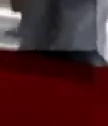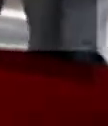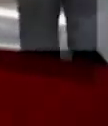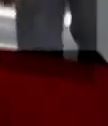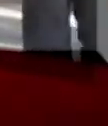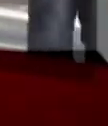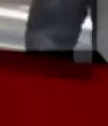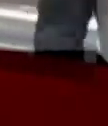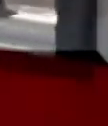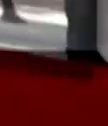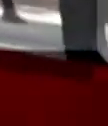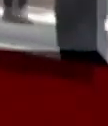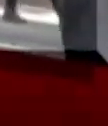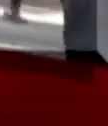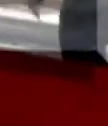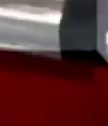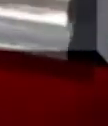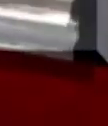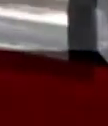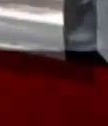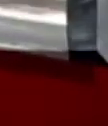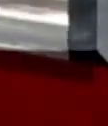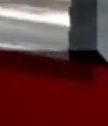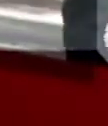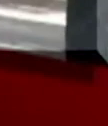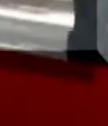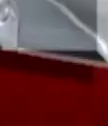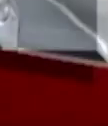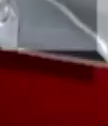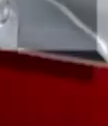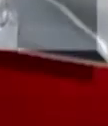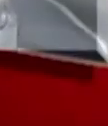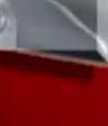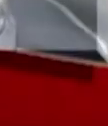Si los días no volverán,